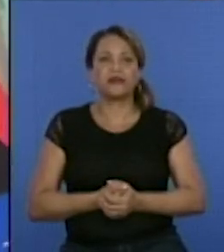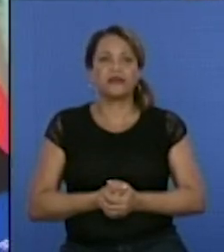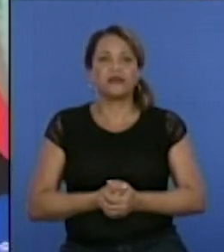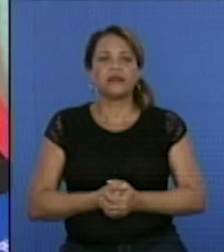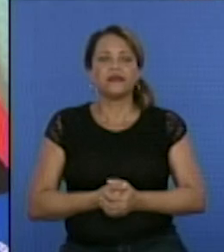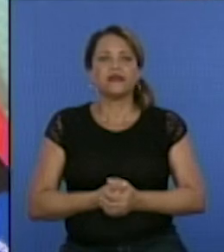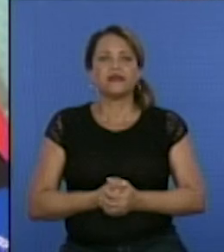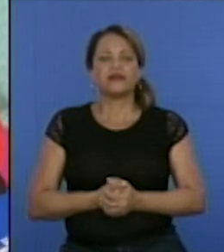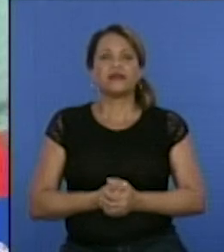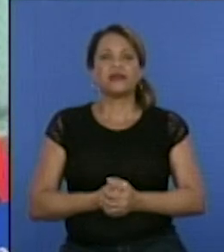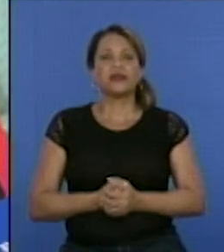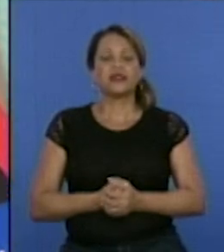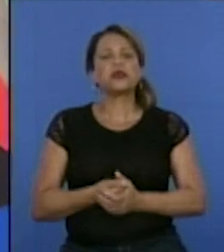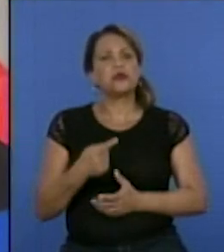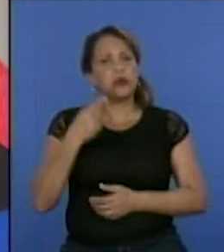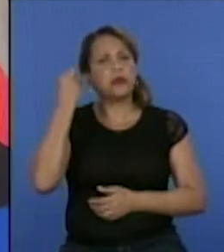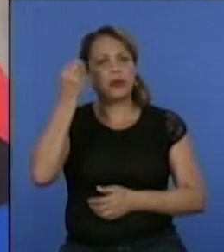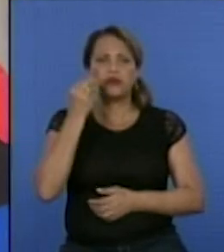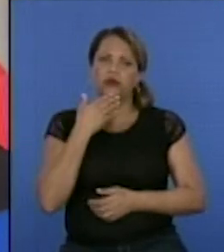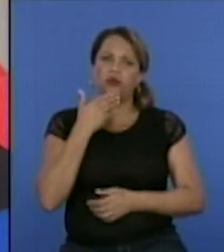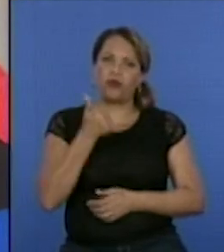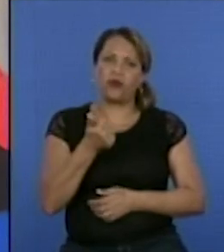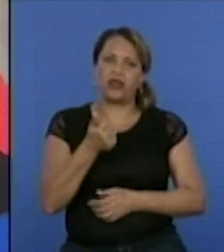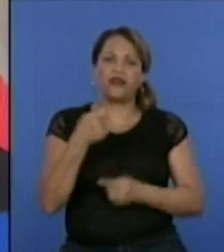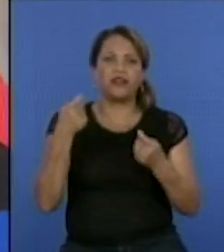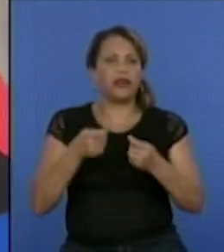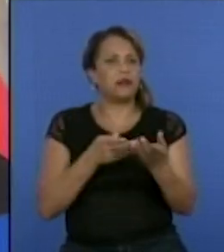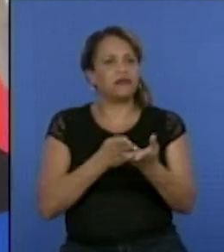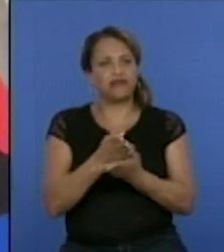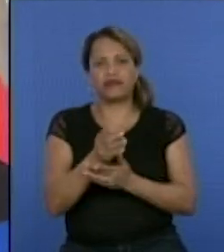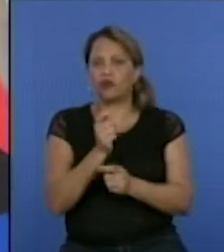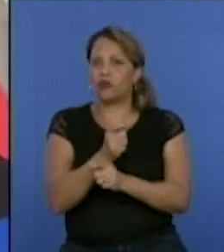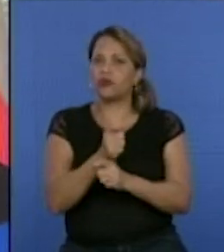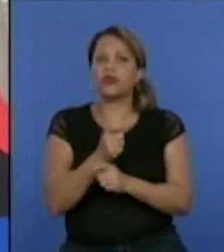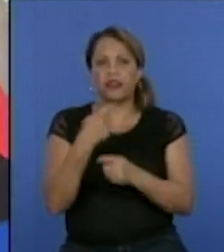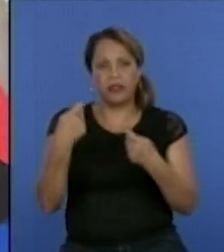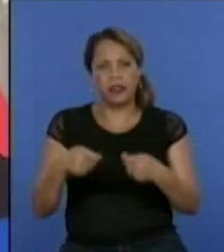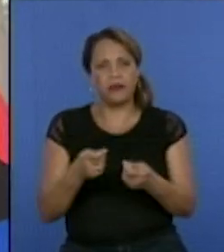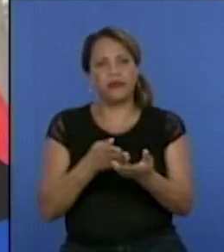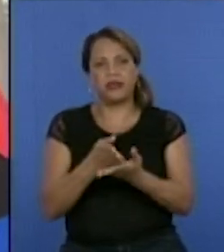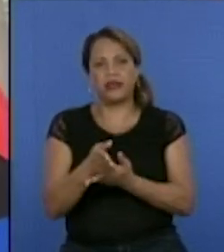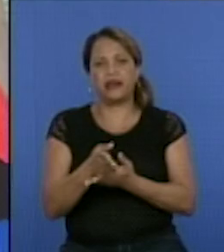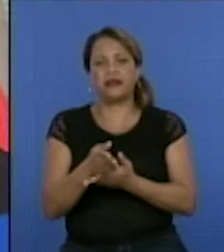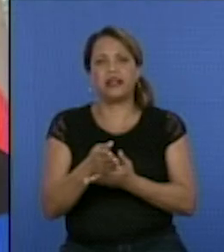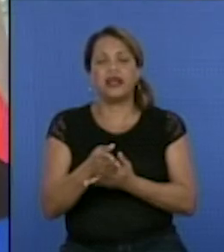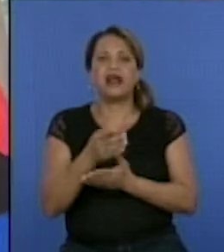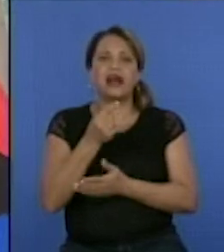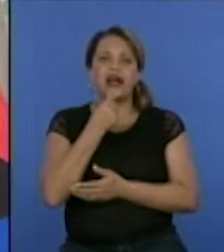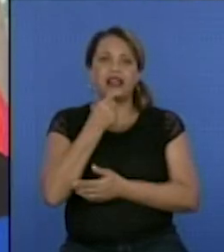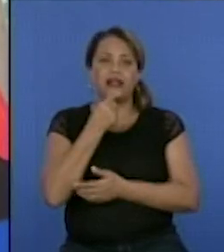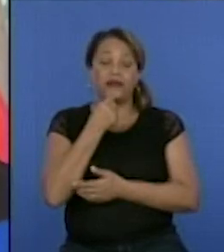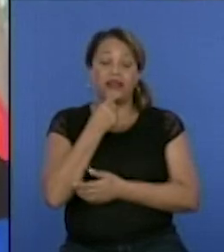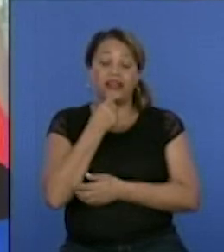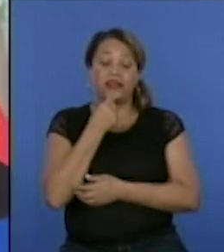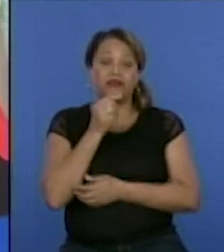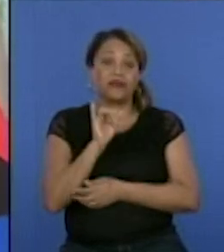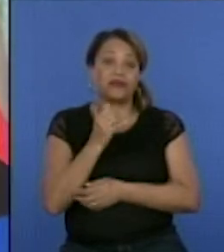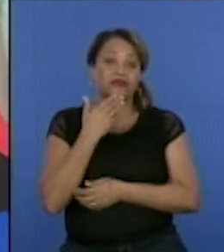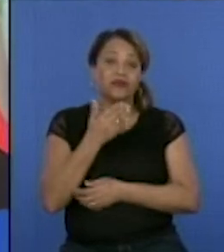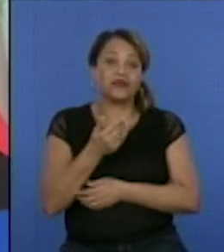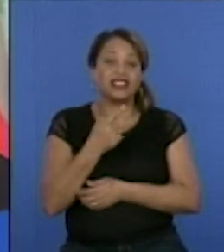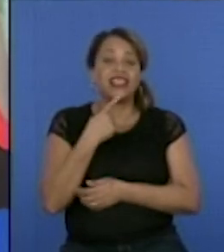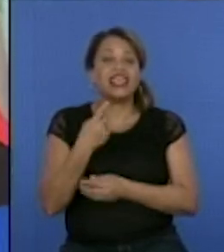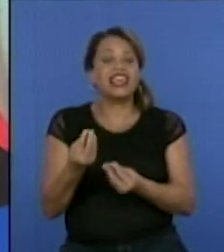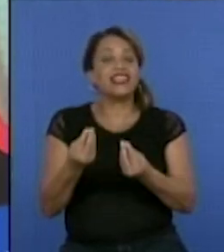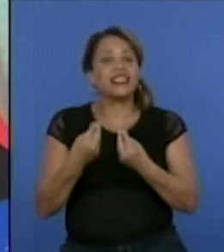y entonces pienso que es muy bueno que se deben mantener los cursos de la cátedra de adultos mayores y que te dan